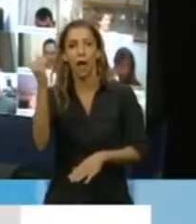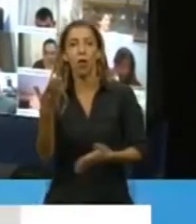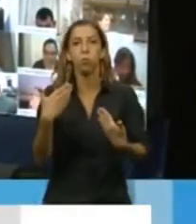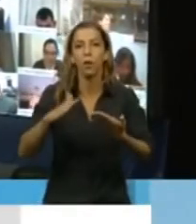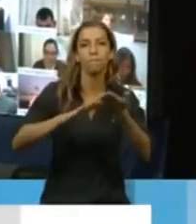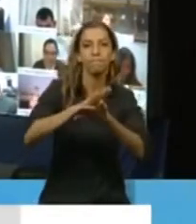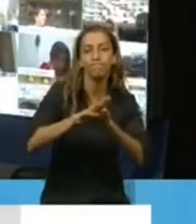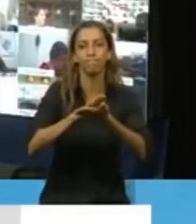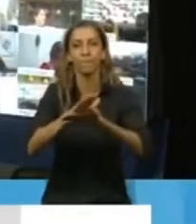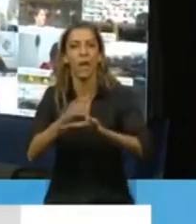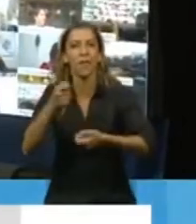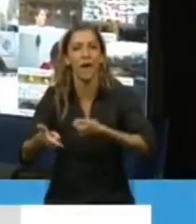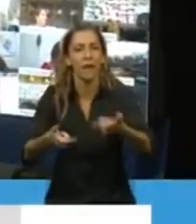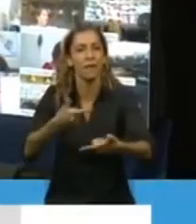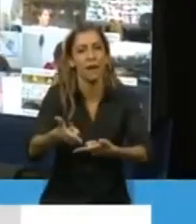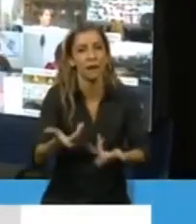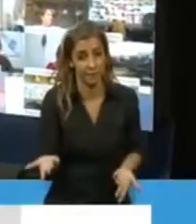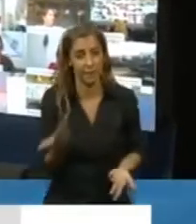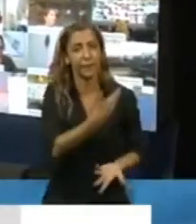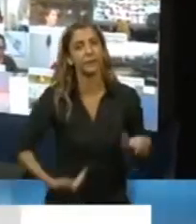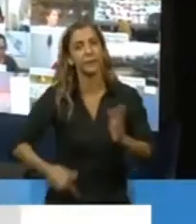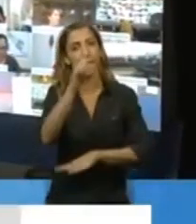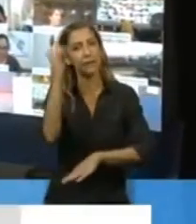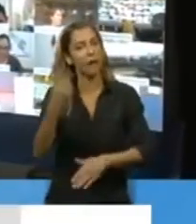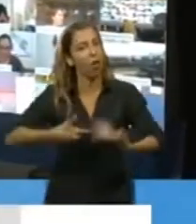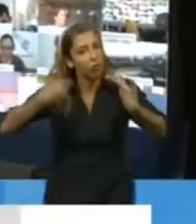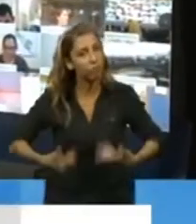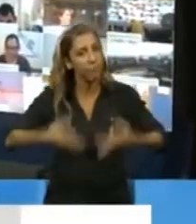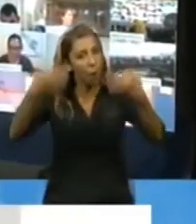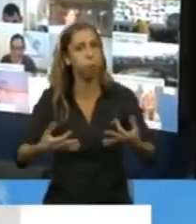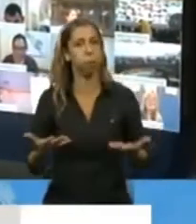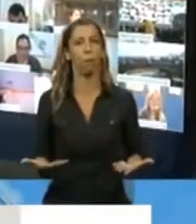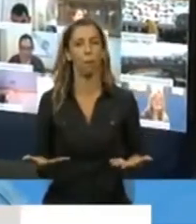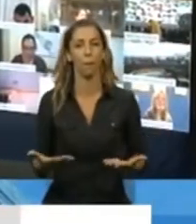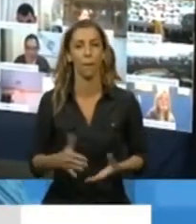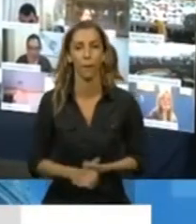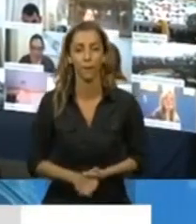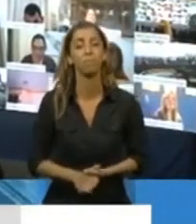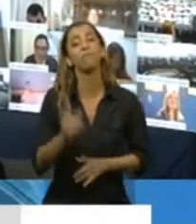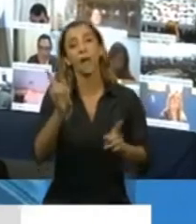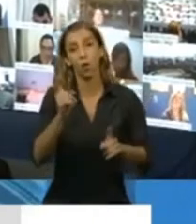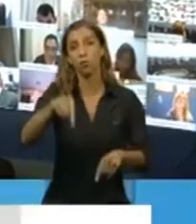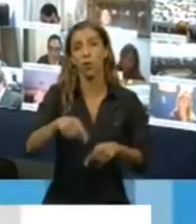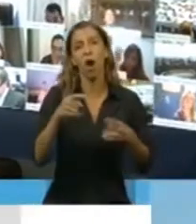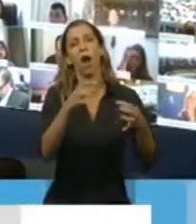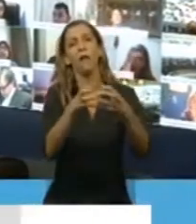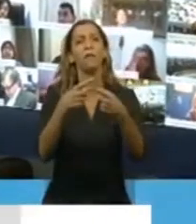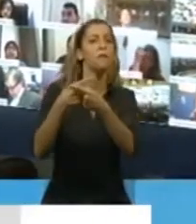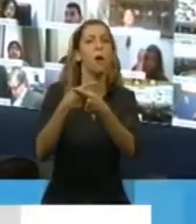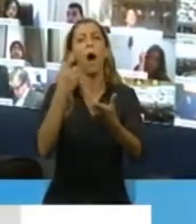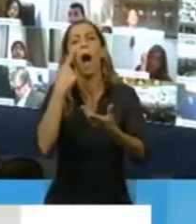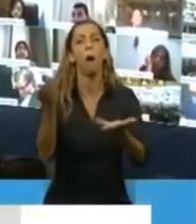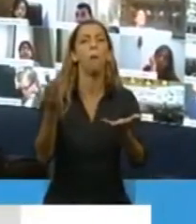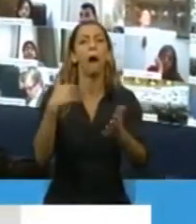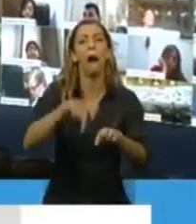sociedad. Un Estado honesto, austero. Hay quienes ahora están en el debate si la crisis es del